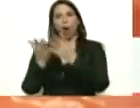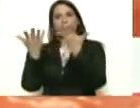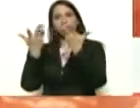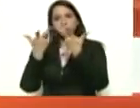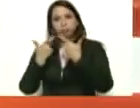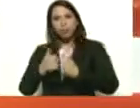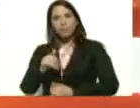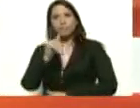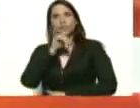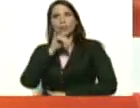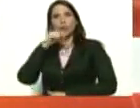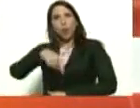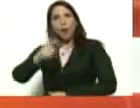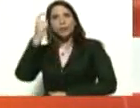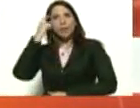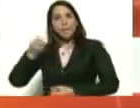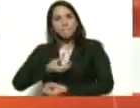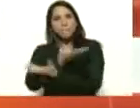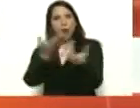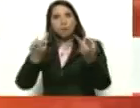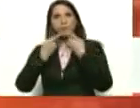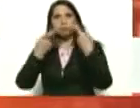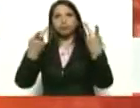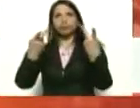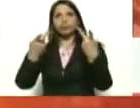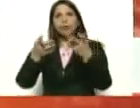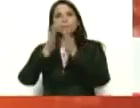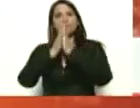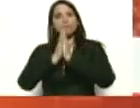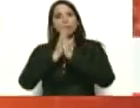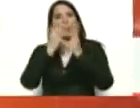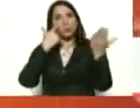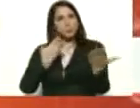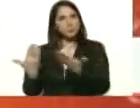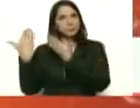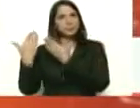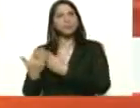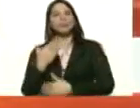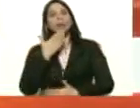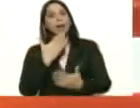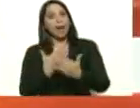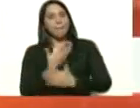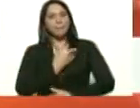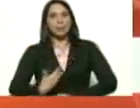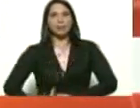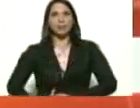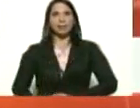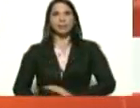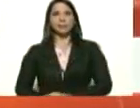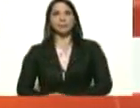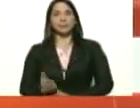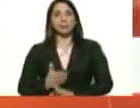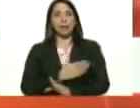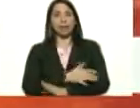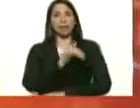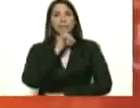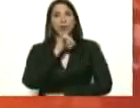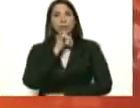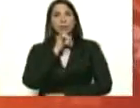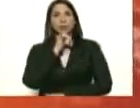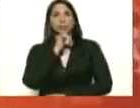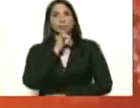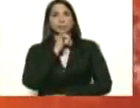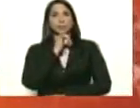día de hoy, por favor. Vamos a dárselo al país. Le doy la palabra. Gracias, presidente. Bueno, antes de entrar al reporte para completar